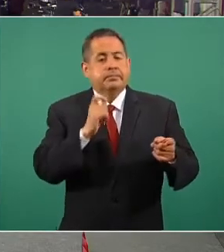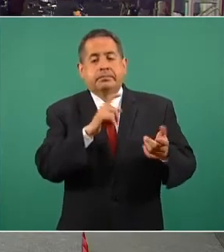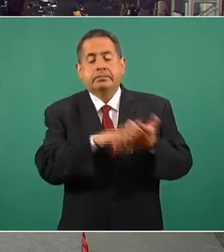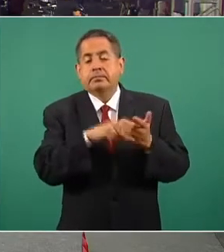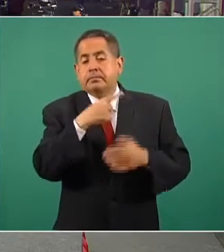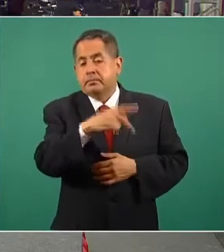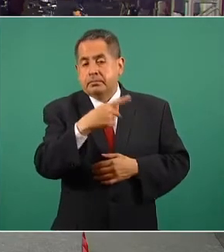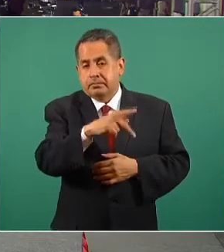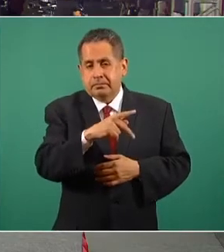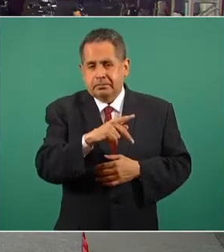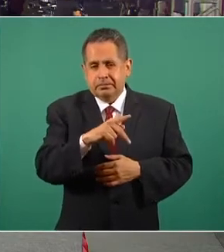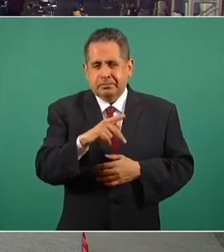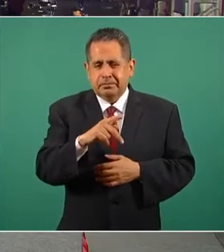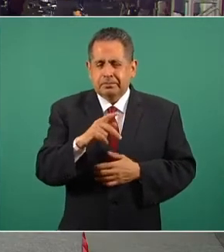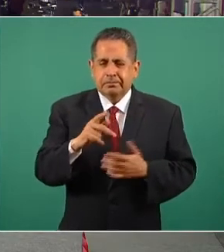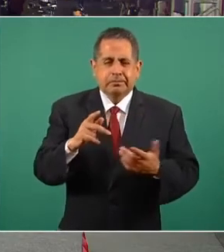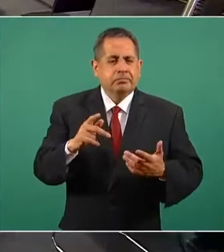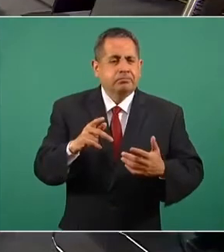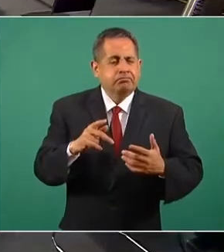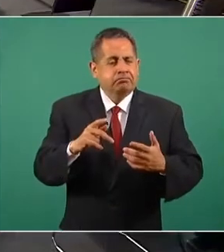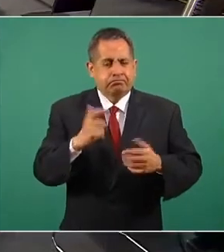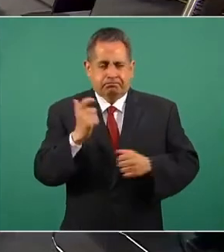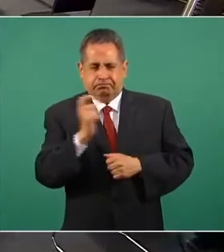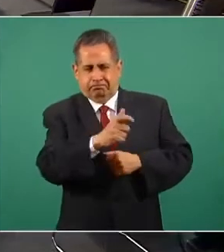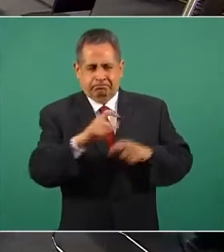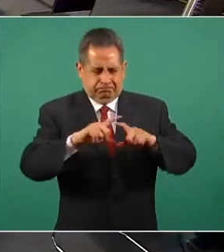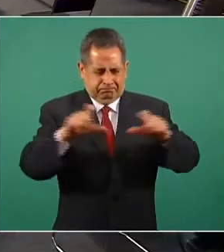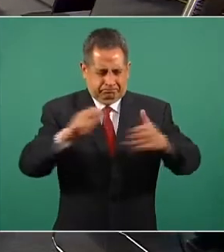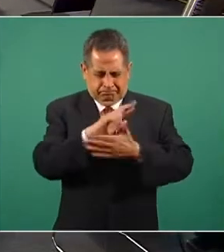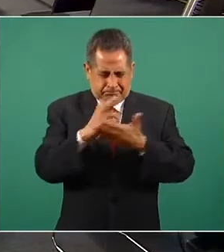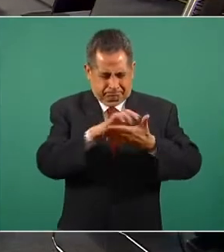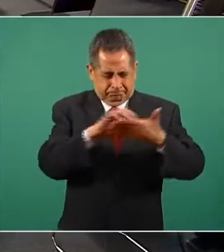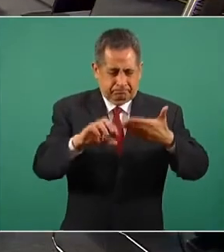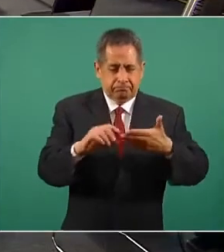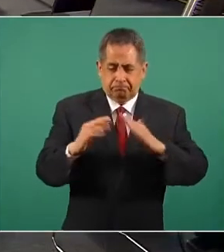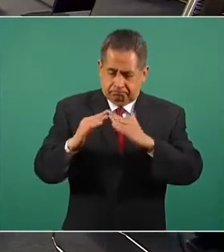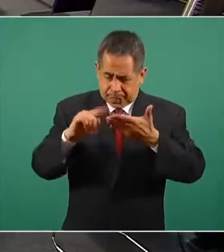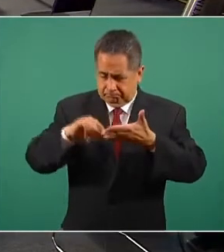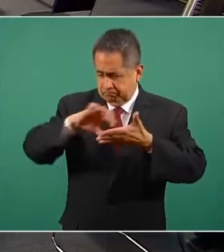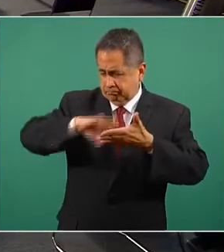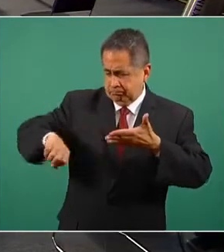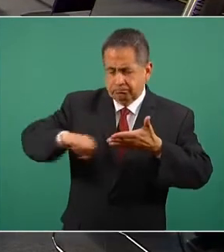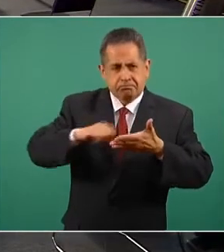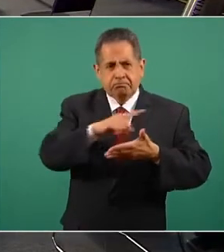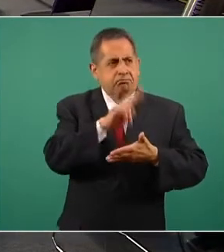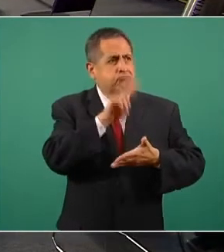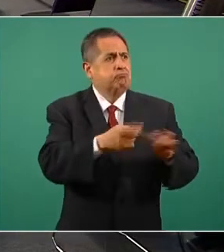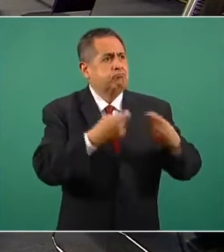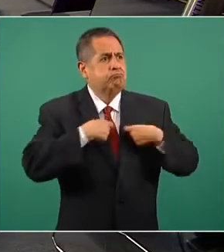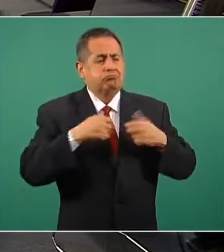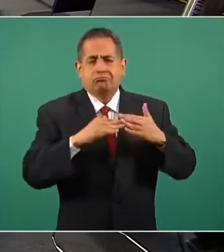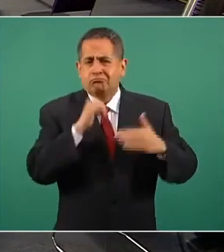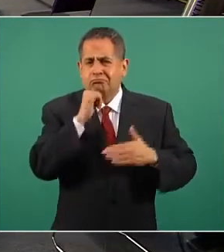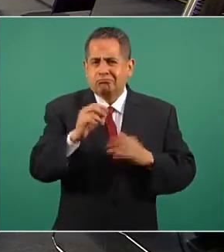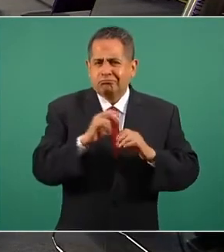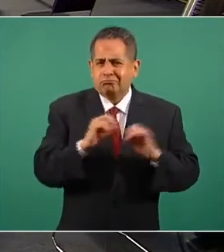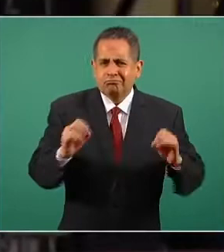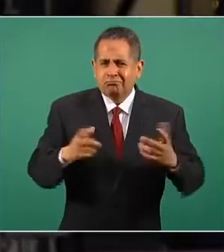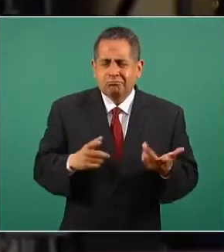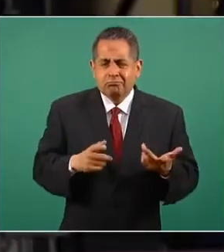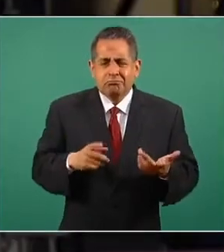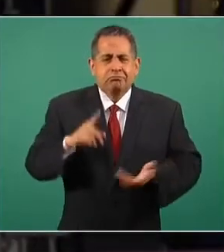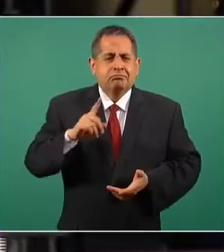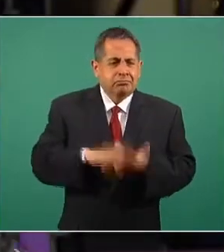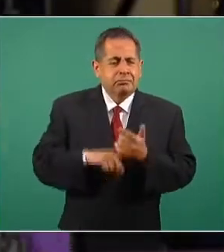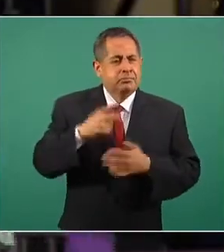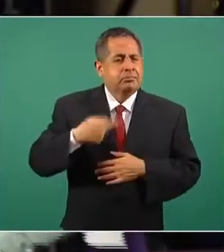el pago viene descuento de una casa que no tienen, donde está la autoridad